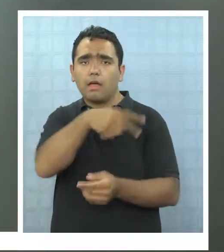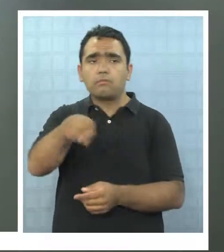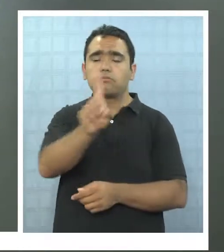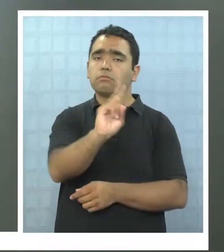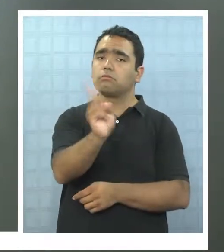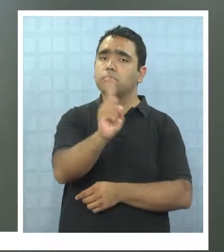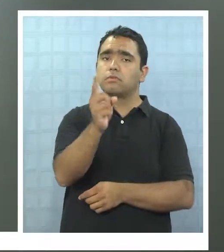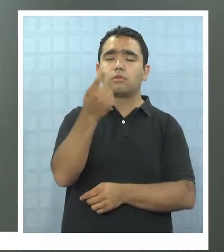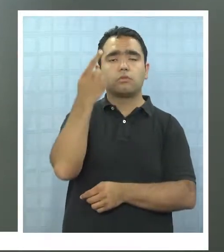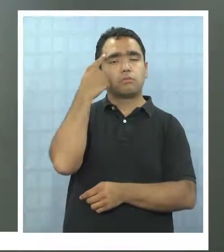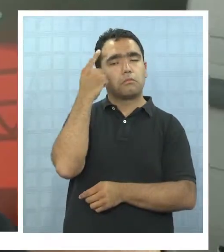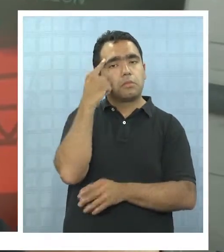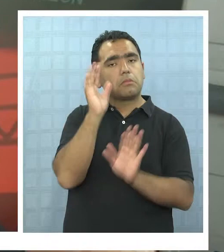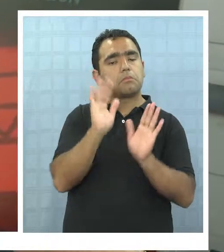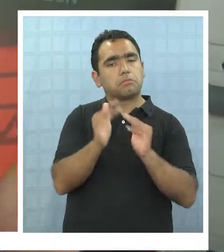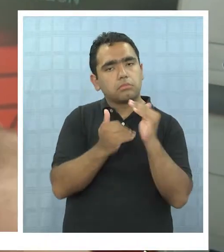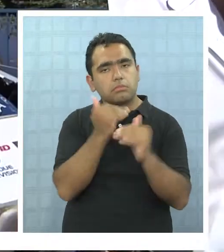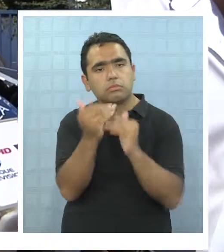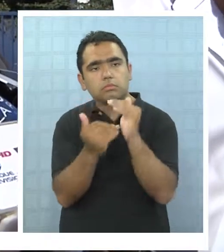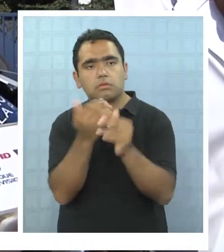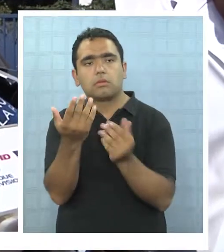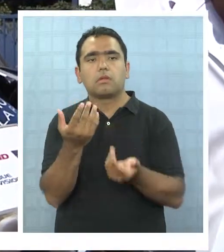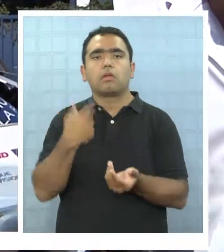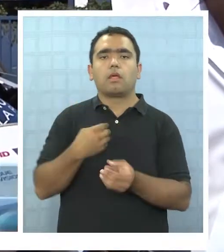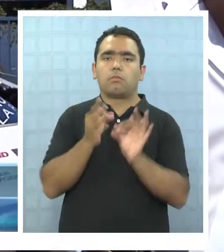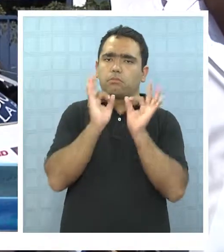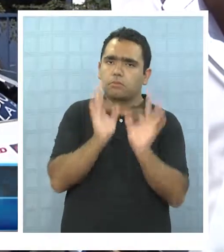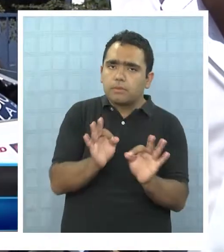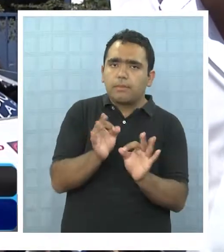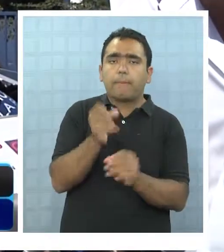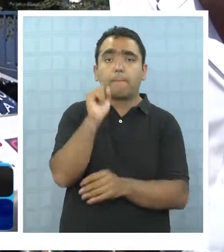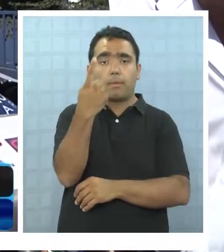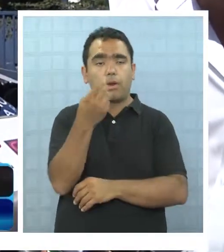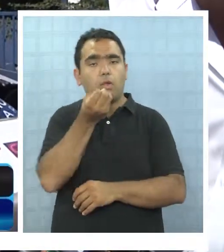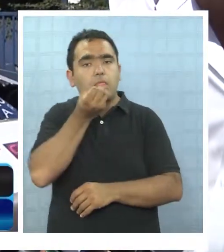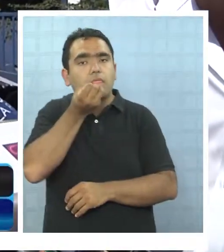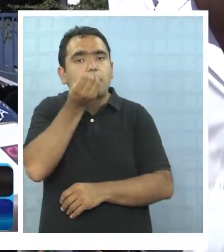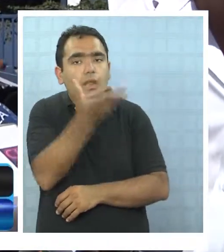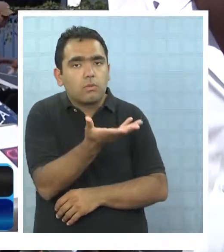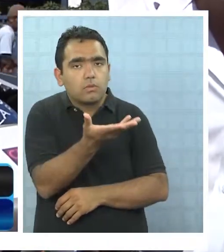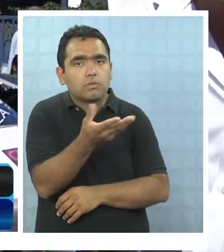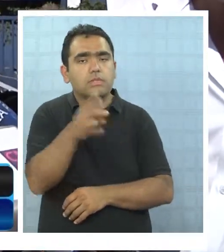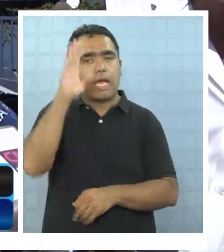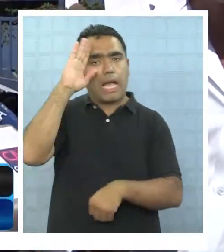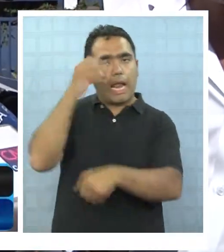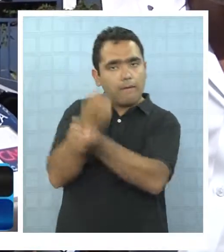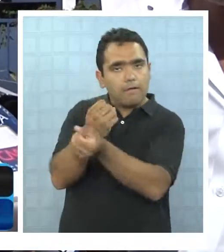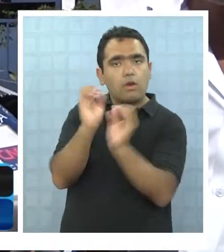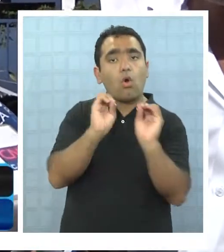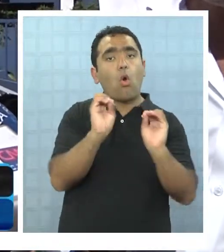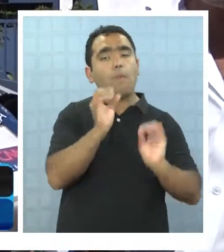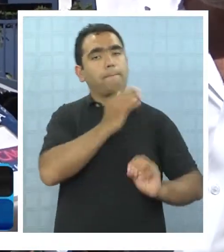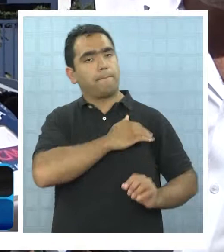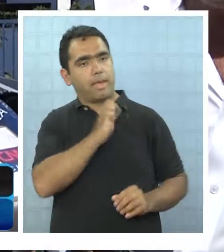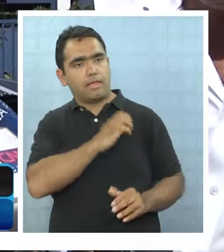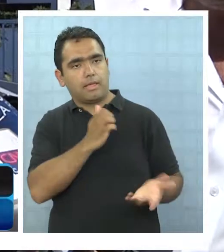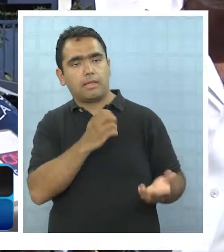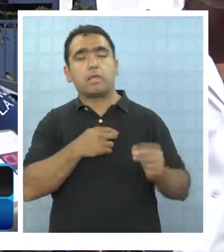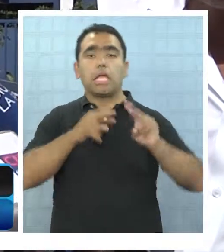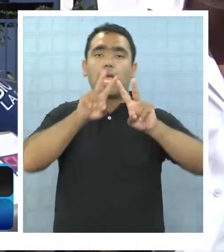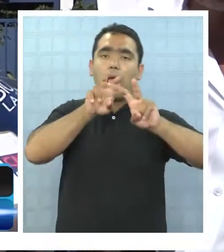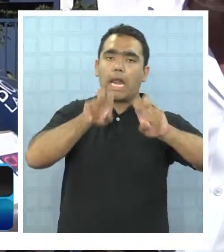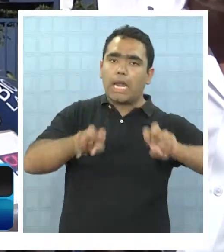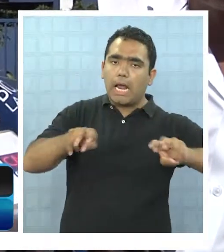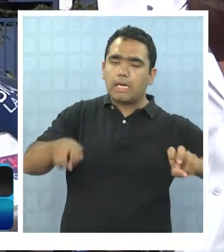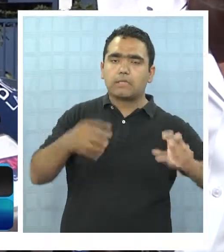demos verosidad, es un elemento dentro de varios más que tenemos, pero para nosotros los oficiales de aquello que se denuncia, lo que es denunciado tanto en Carabineros como en la